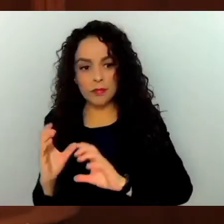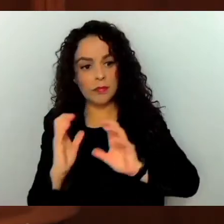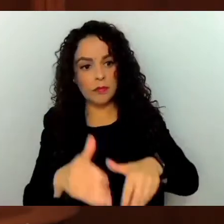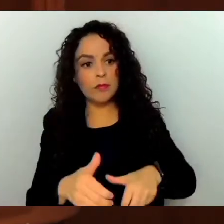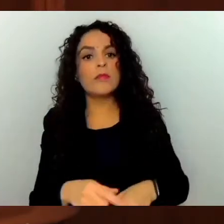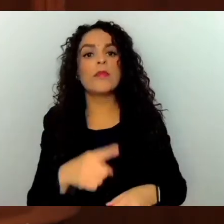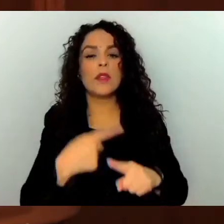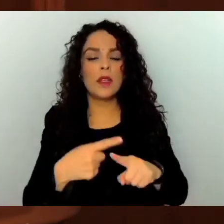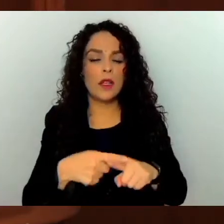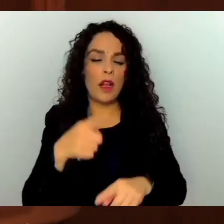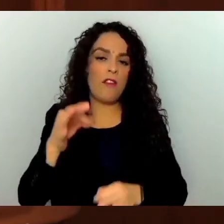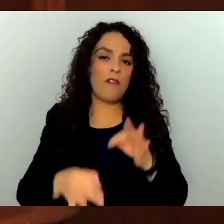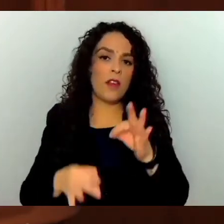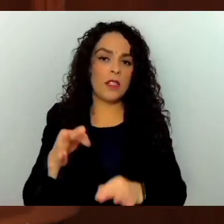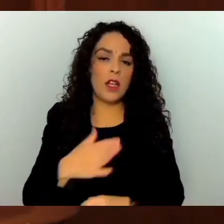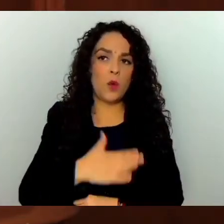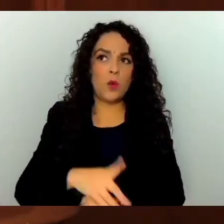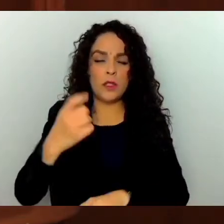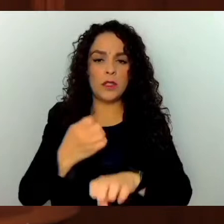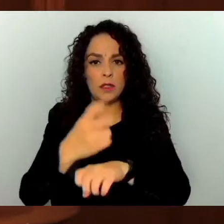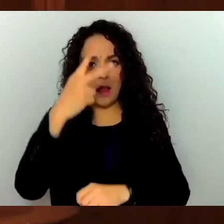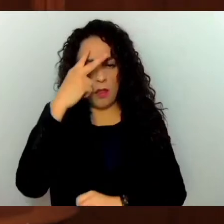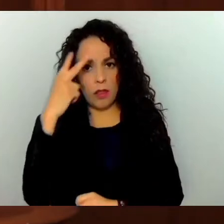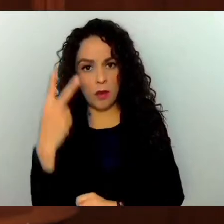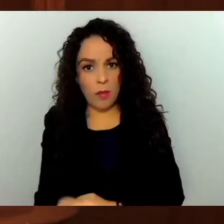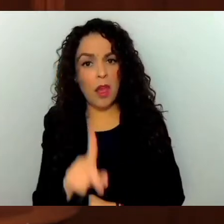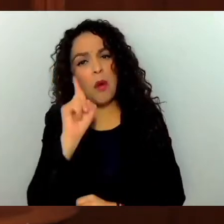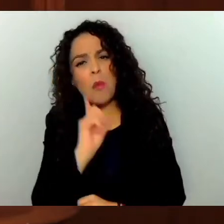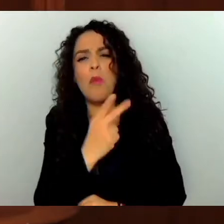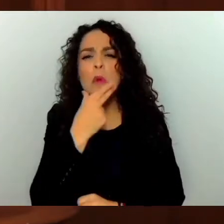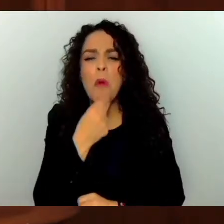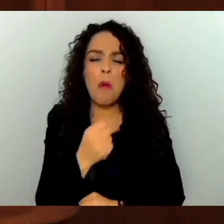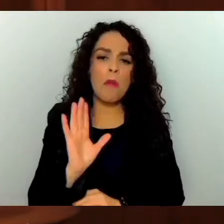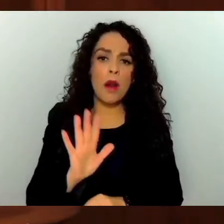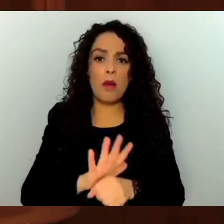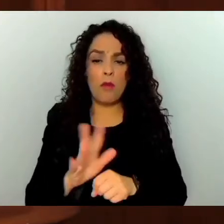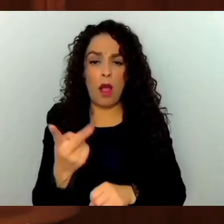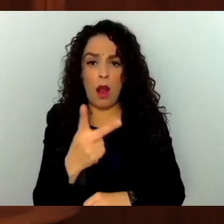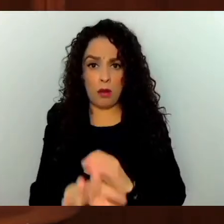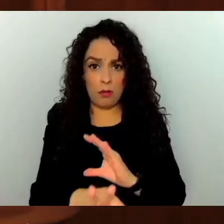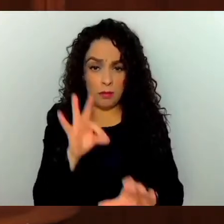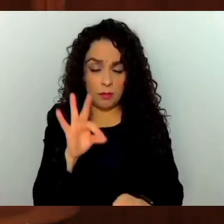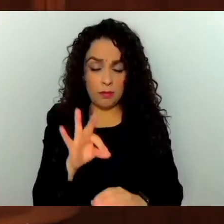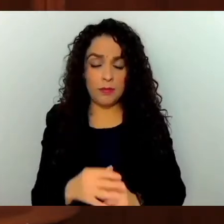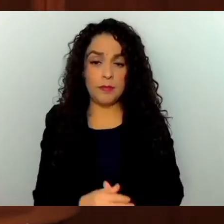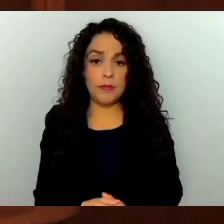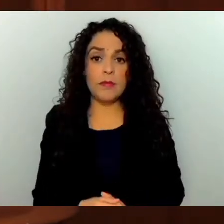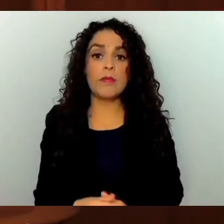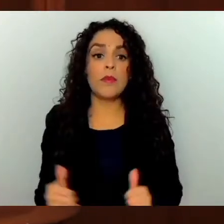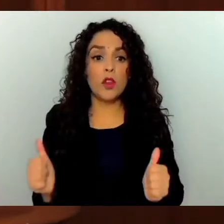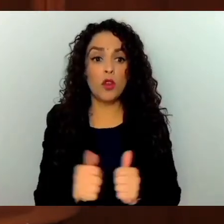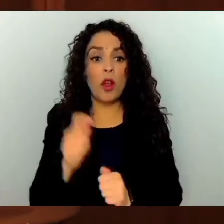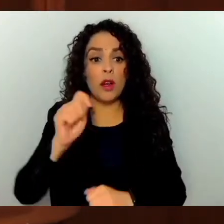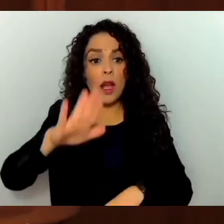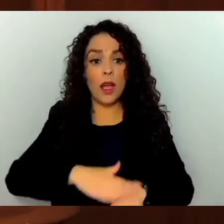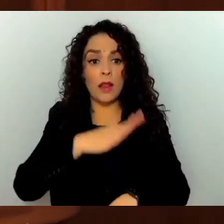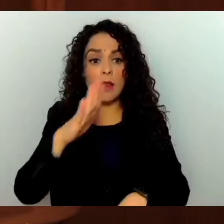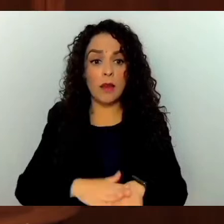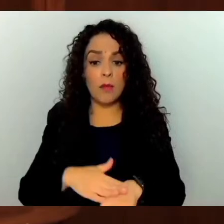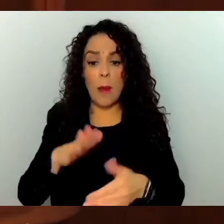General de Justicia del Estado de México, esta Junta de Coordinación Política con base en la evaluación del documental de